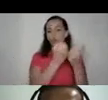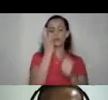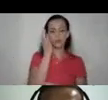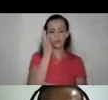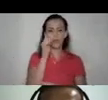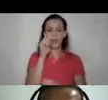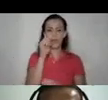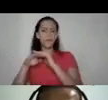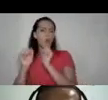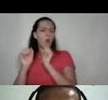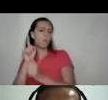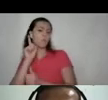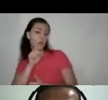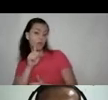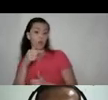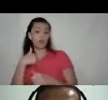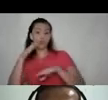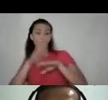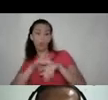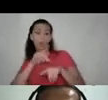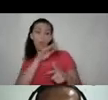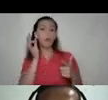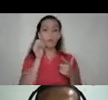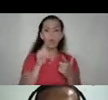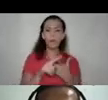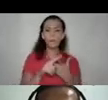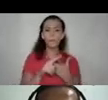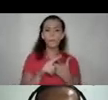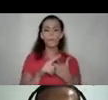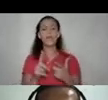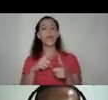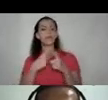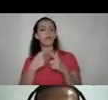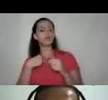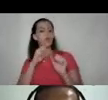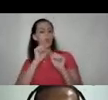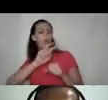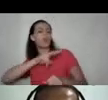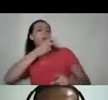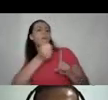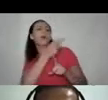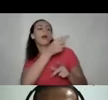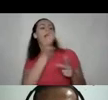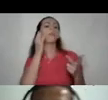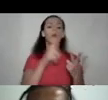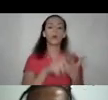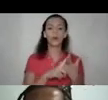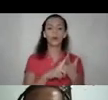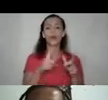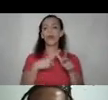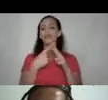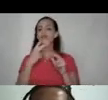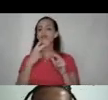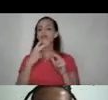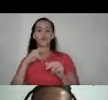en un mito? ¿es algo donde estoy culpabilizando? ¿es algo donde podría revictimizar? ¿es algo donde no estoy zarandeando